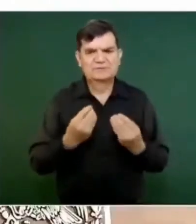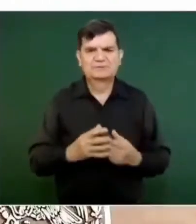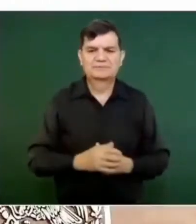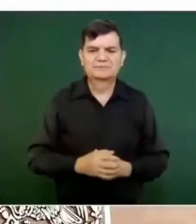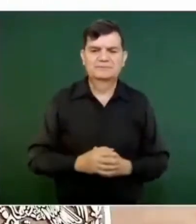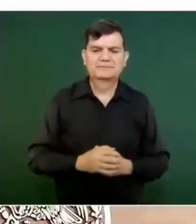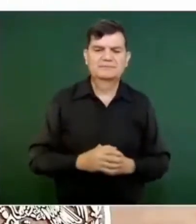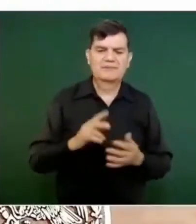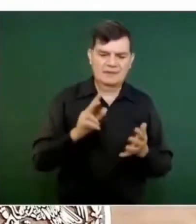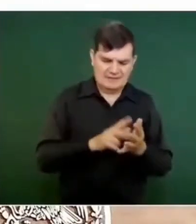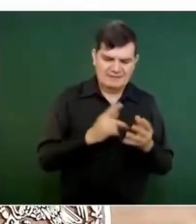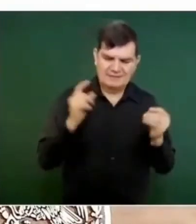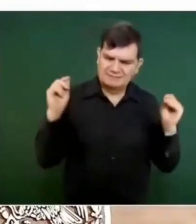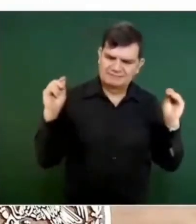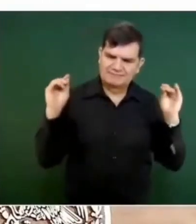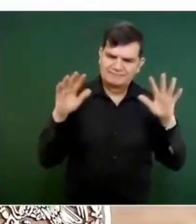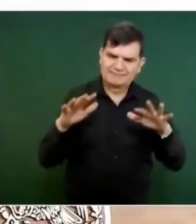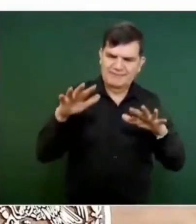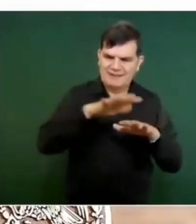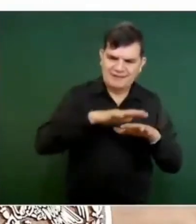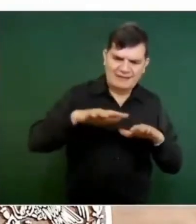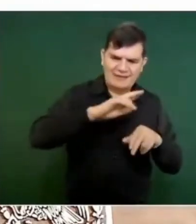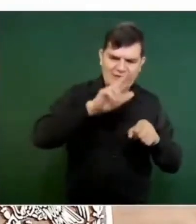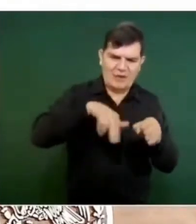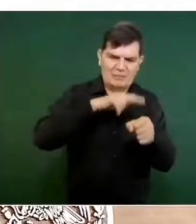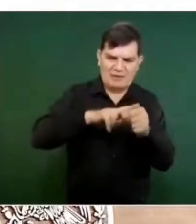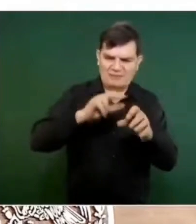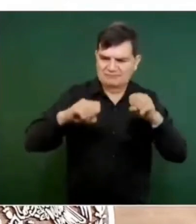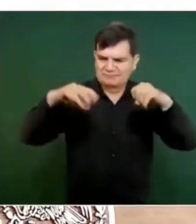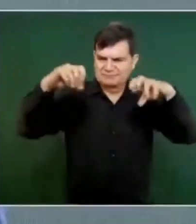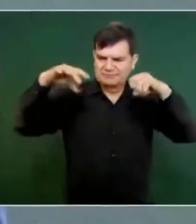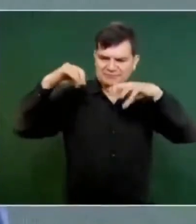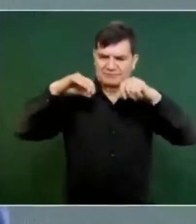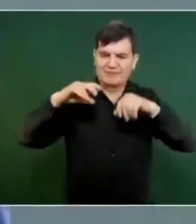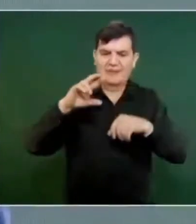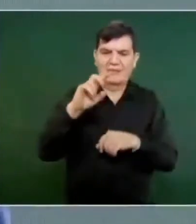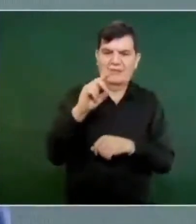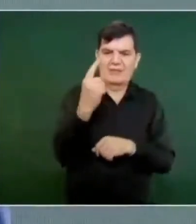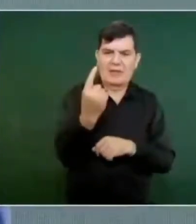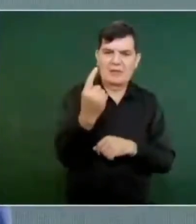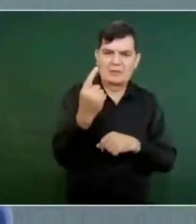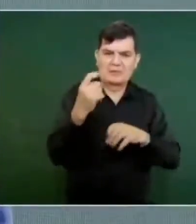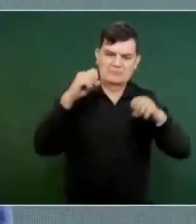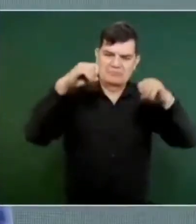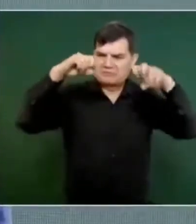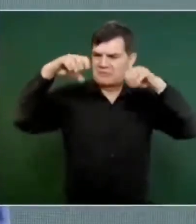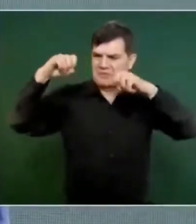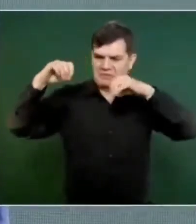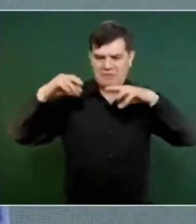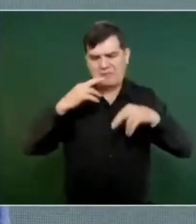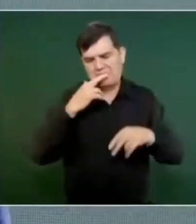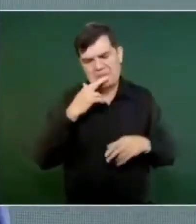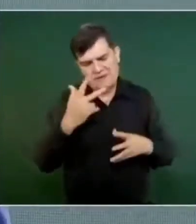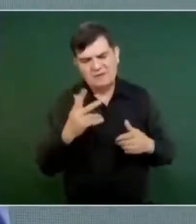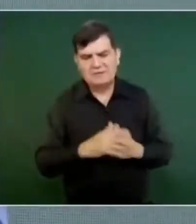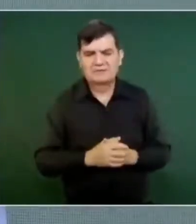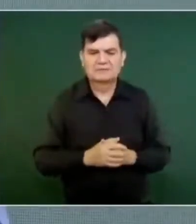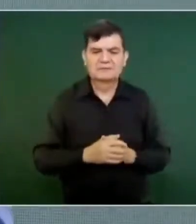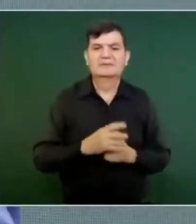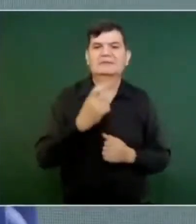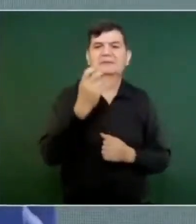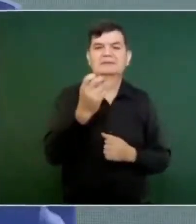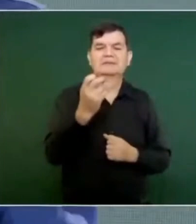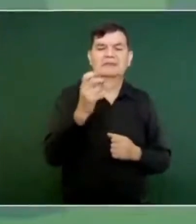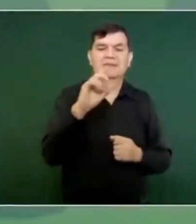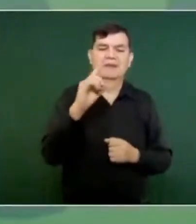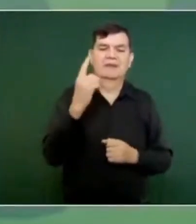el regreso a la normalidad. Y el 31 va a estar mucho mejor, en una de esas, el